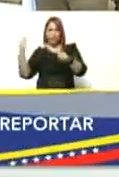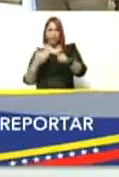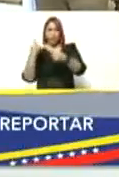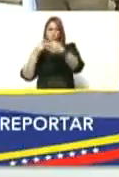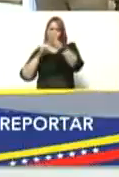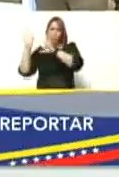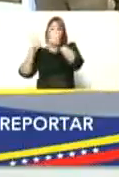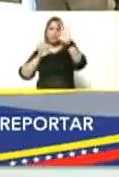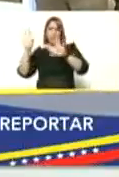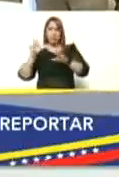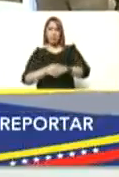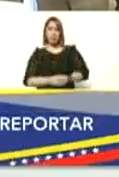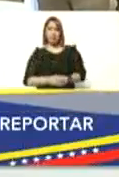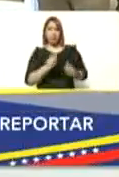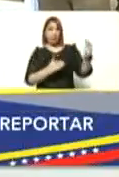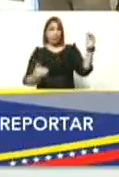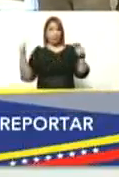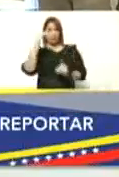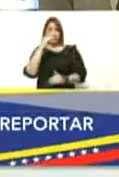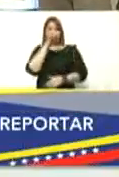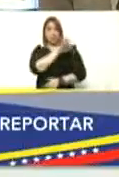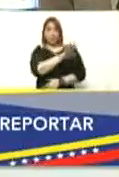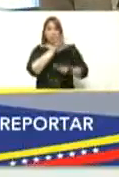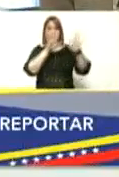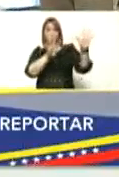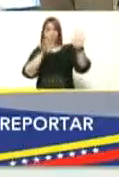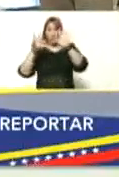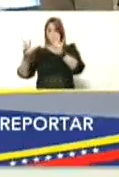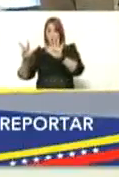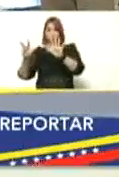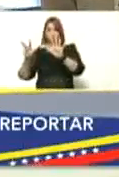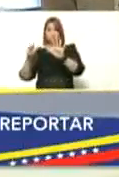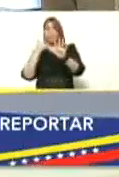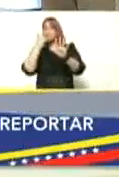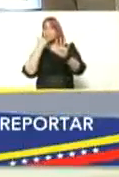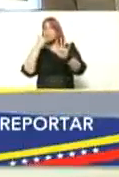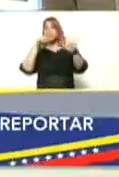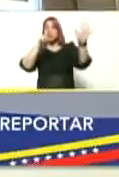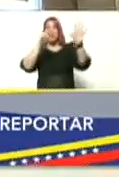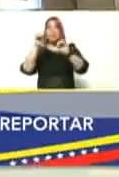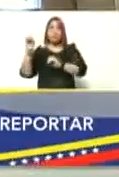importados llegamos a quinientos noventa y ocho rayando en los seiscientos casos